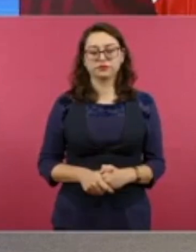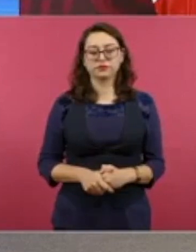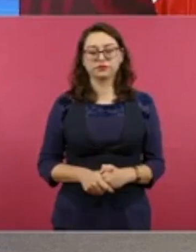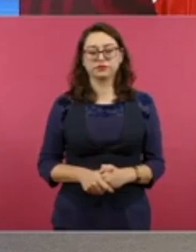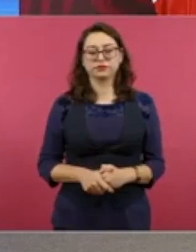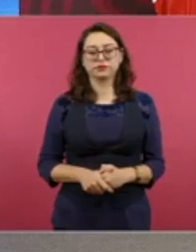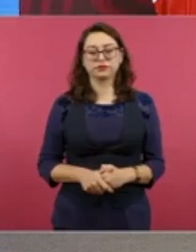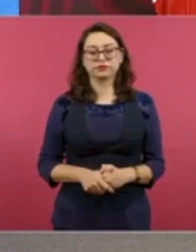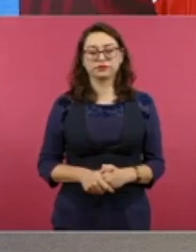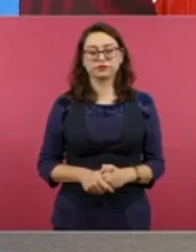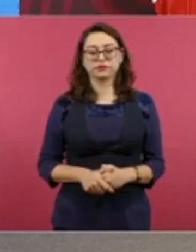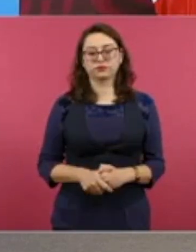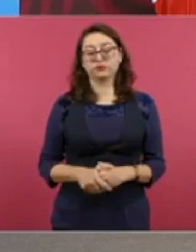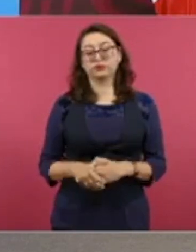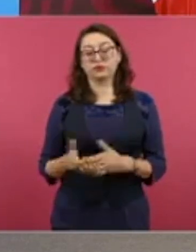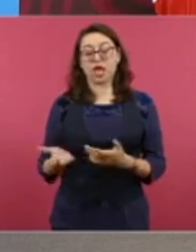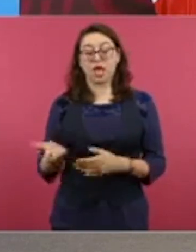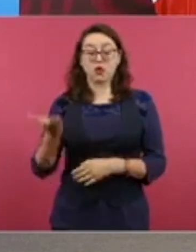Este es el antiguo.